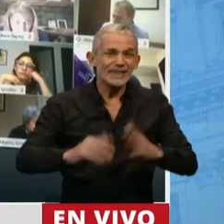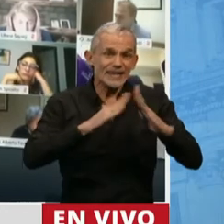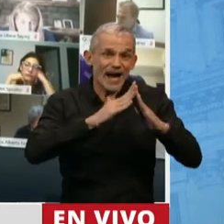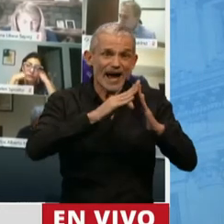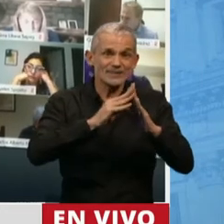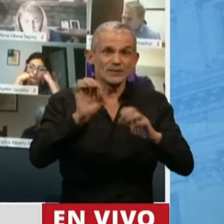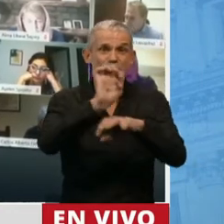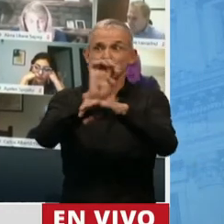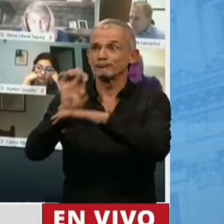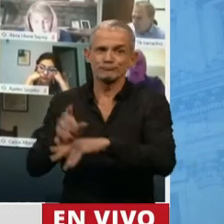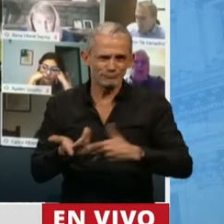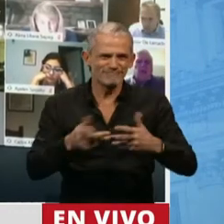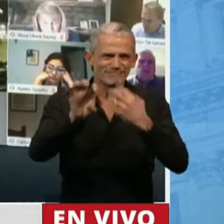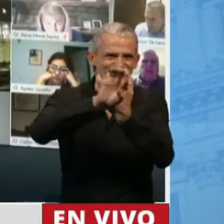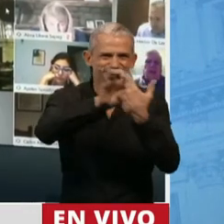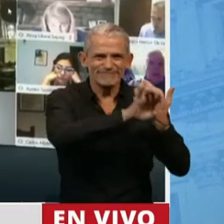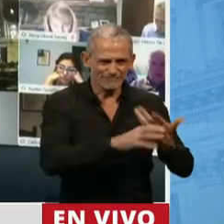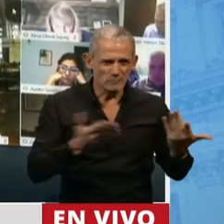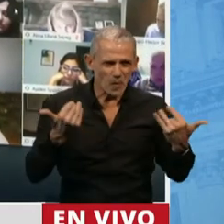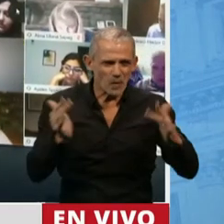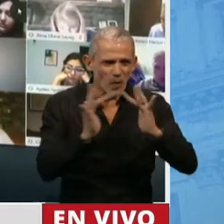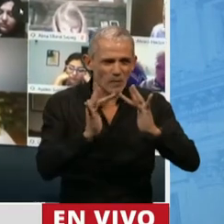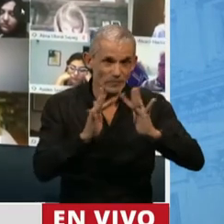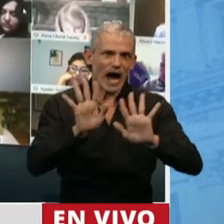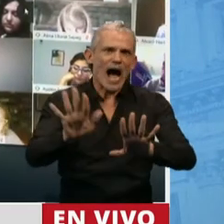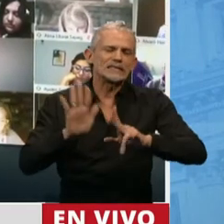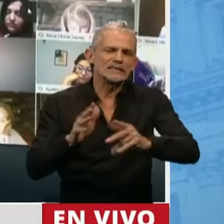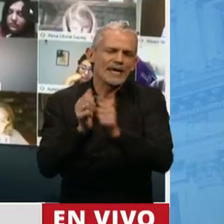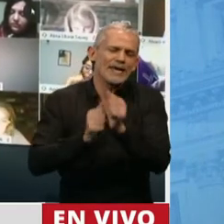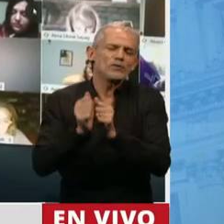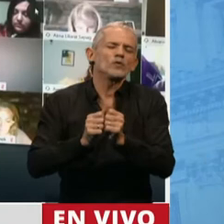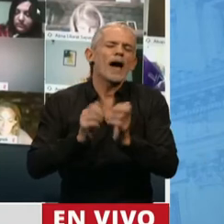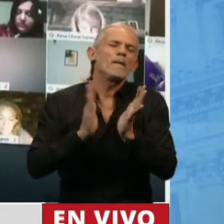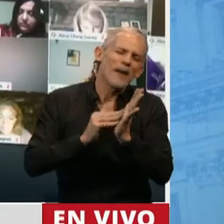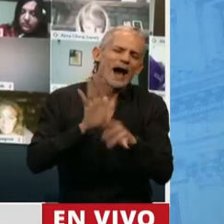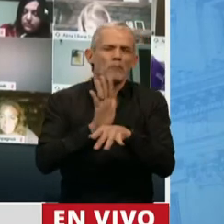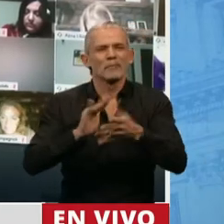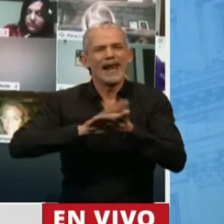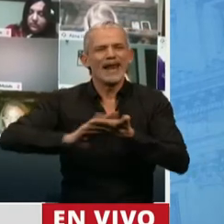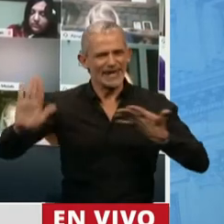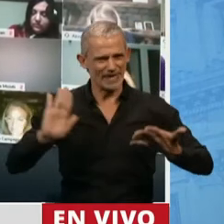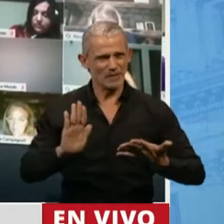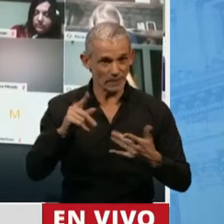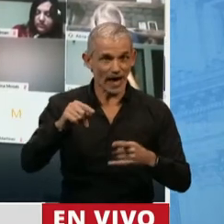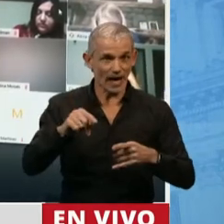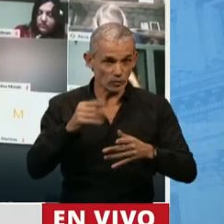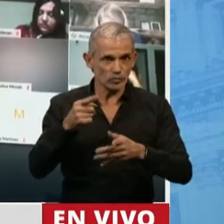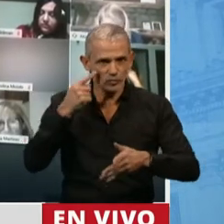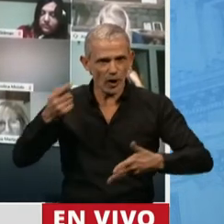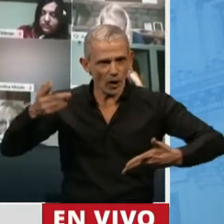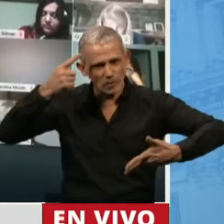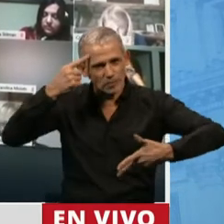país. Esto es parte de lo que sin duda las industrias blancas y las industrias del conocimiento tenemos que seguir